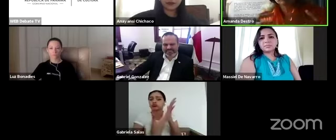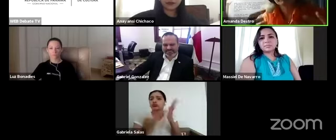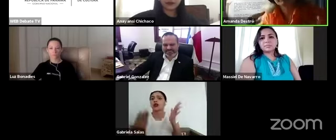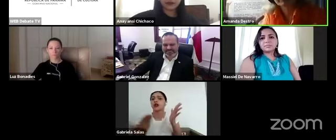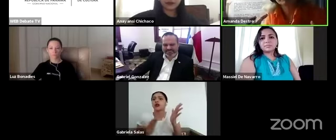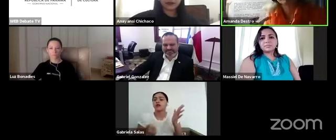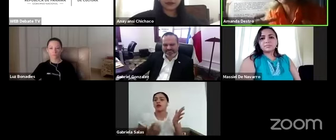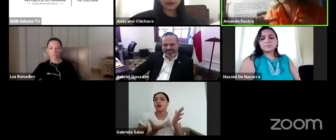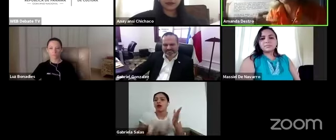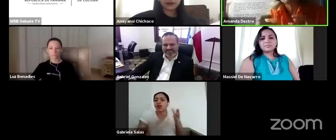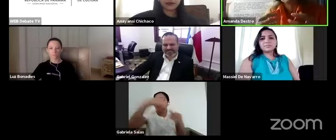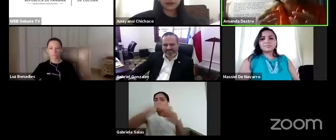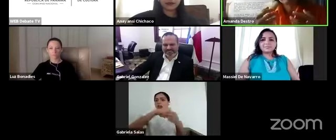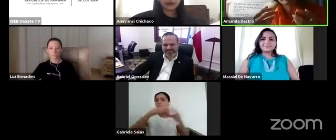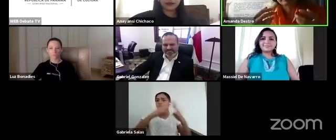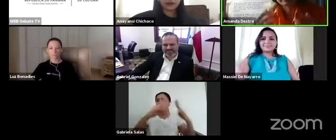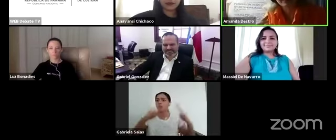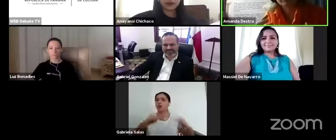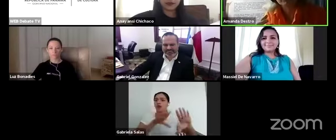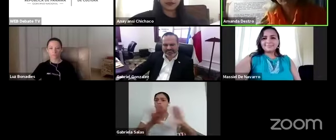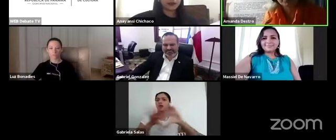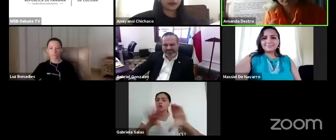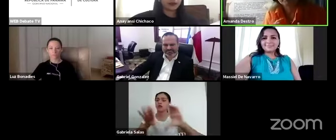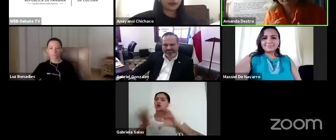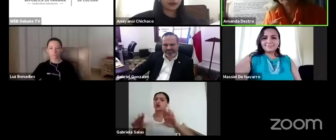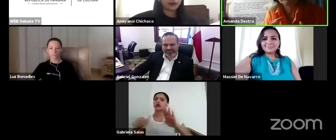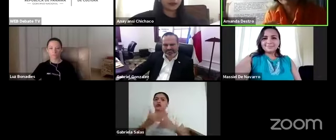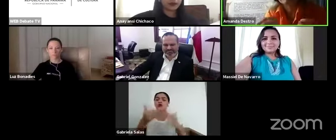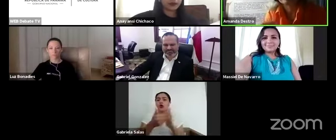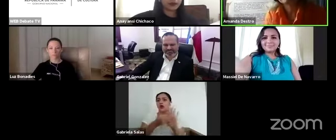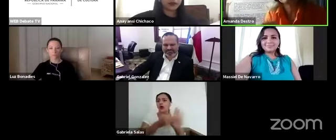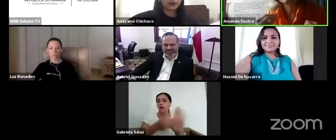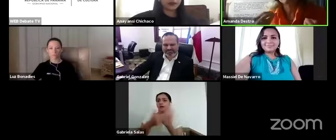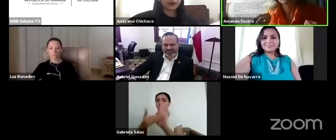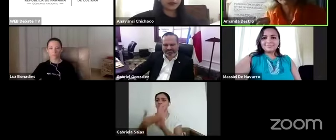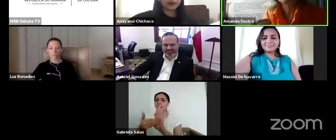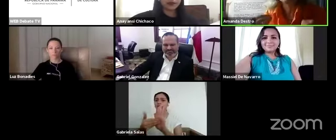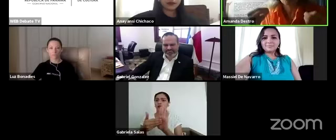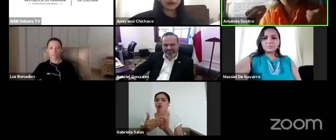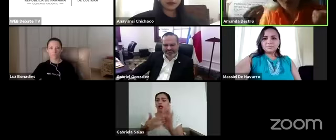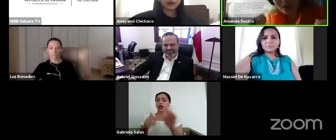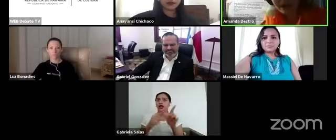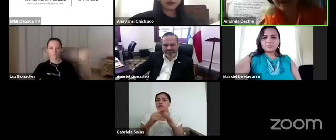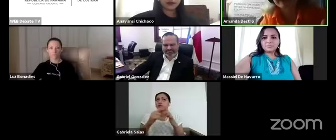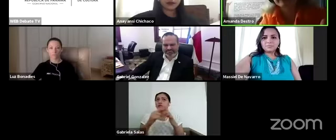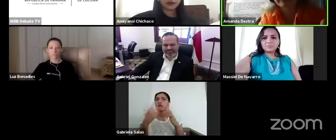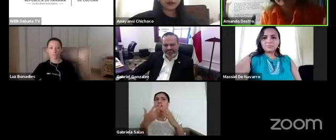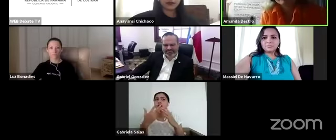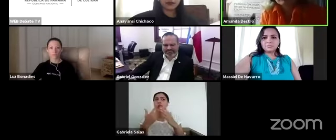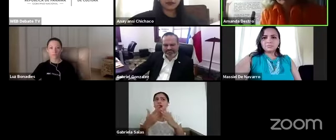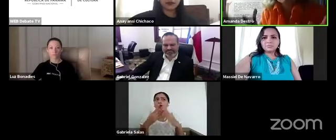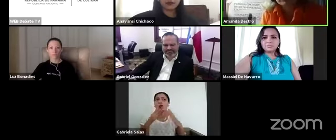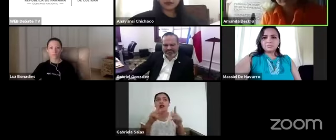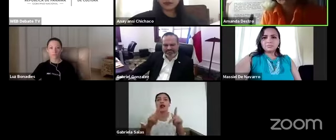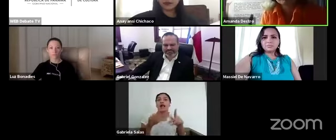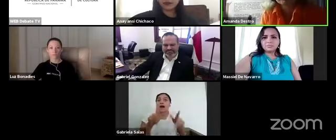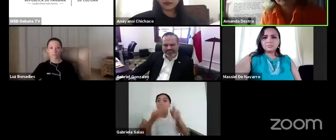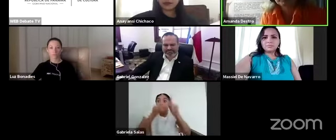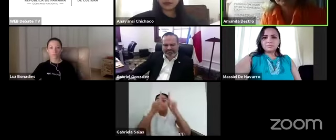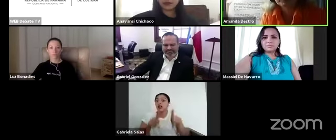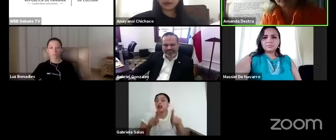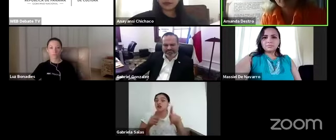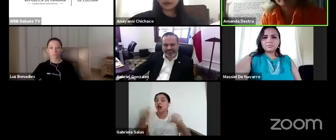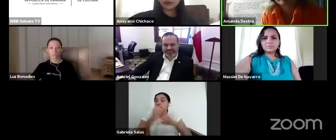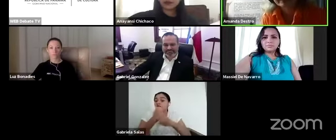museografía todo lo que presentamos pero para la parte de componente humana que es lo que buscamos